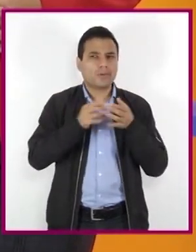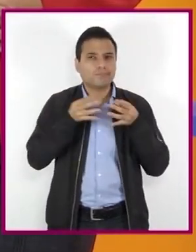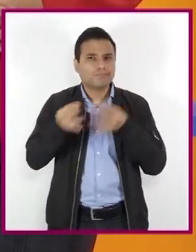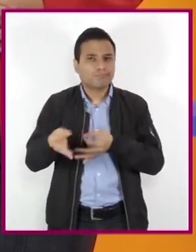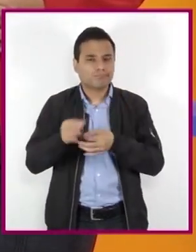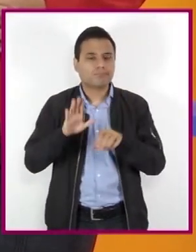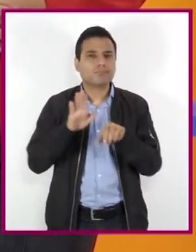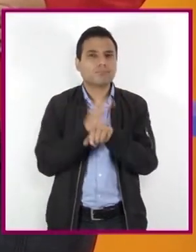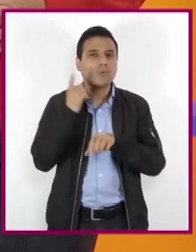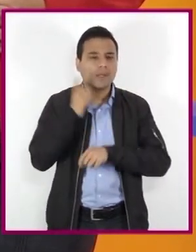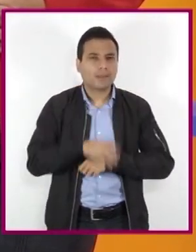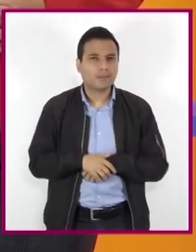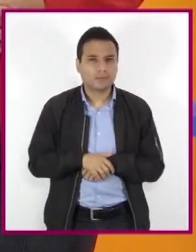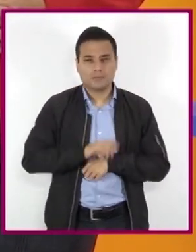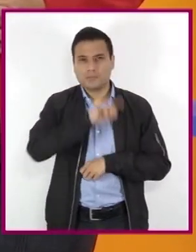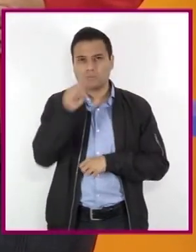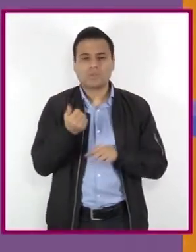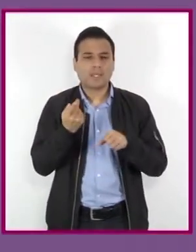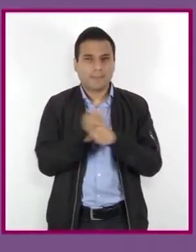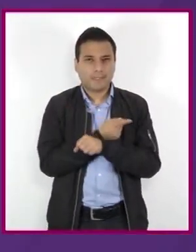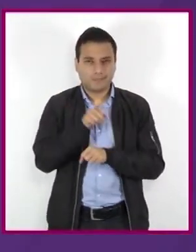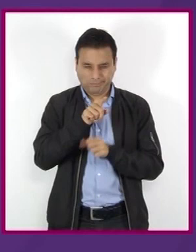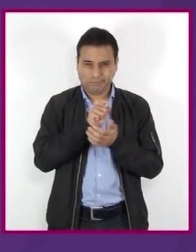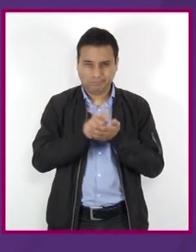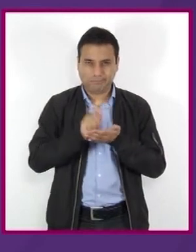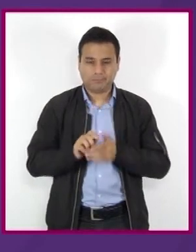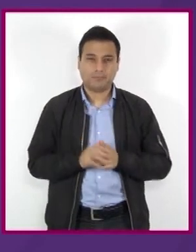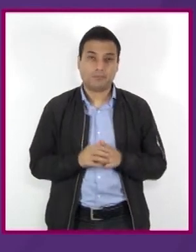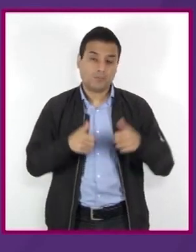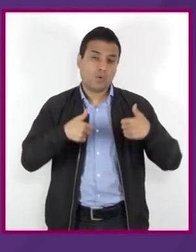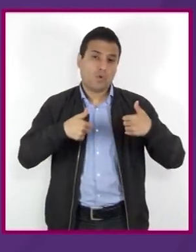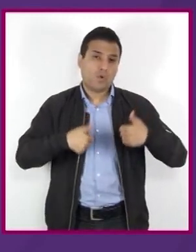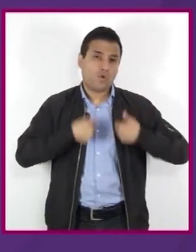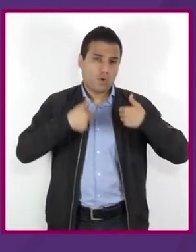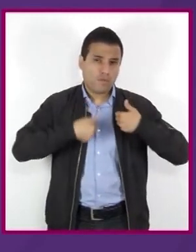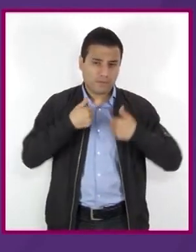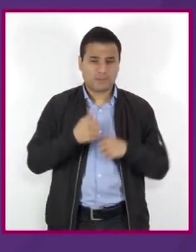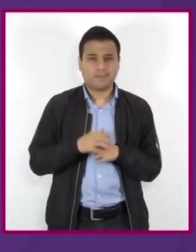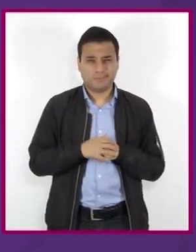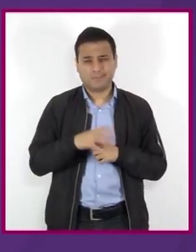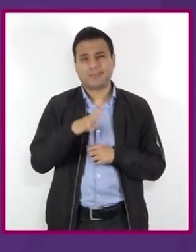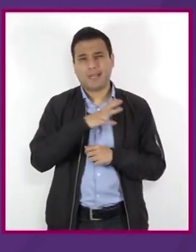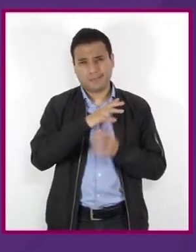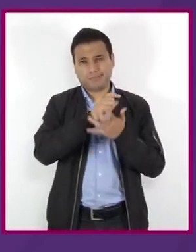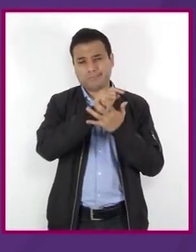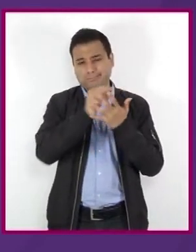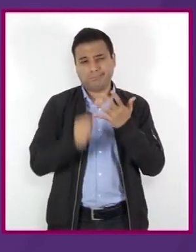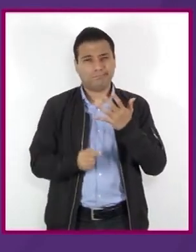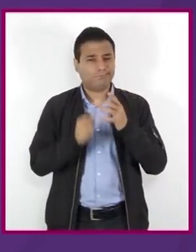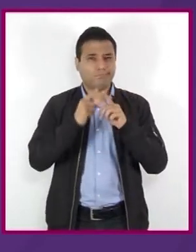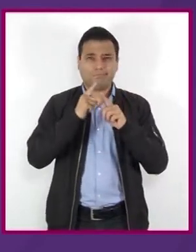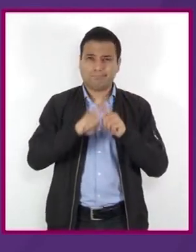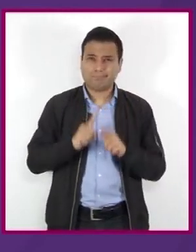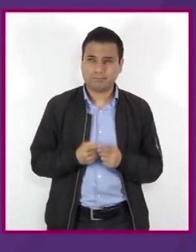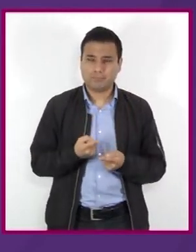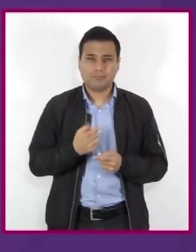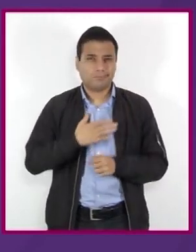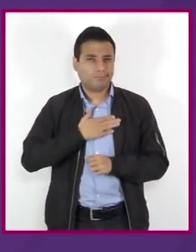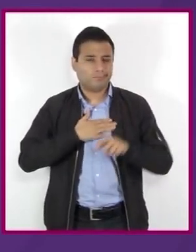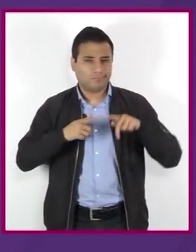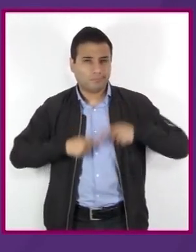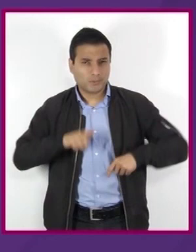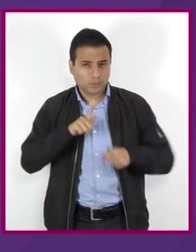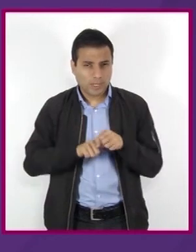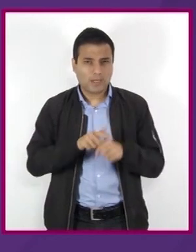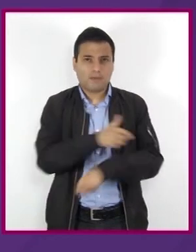así como los efectos nocivos. En la adolescencia, diversos factores personales, familiares y sociales